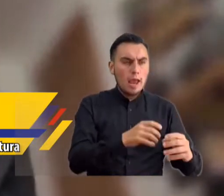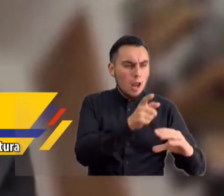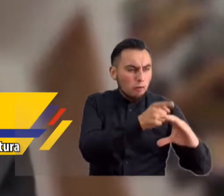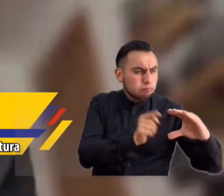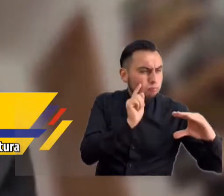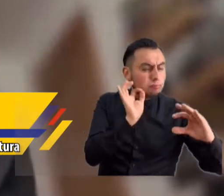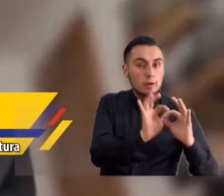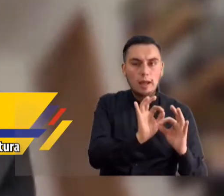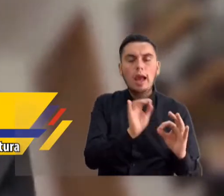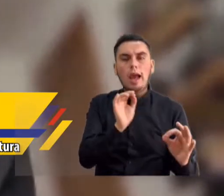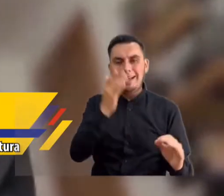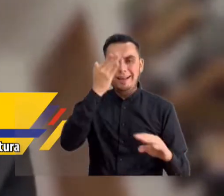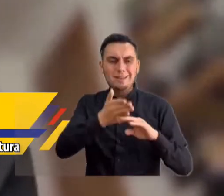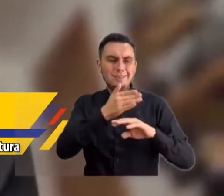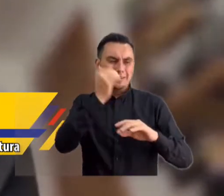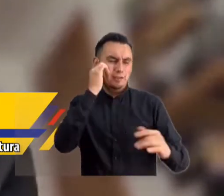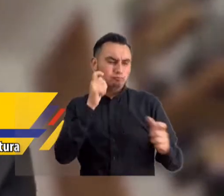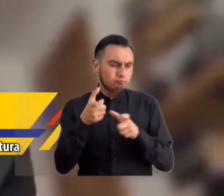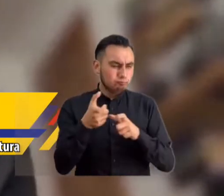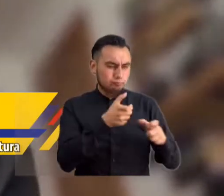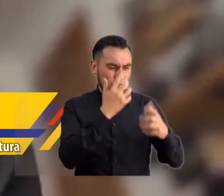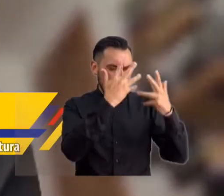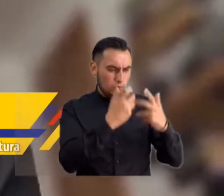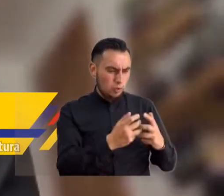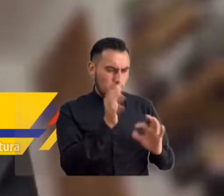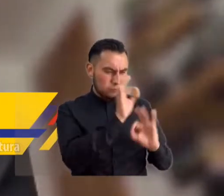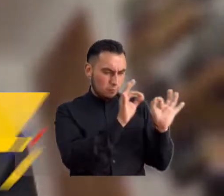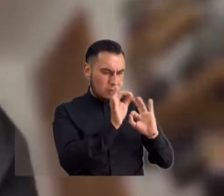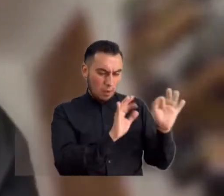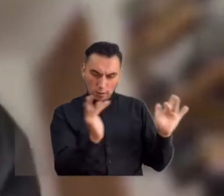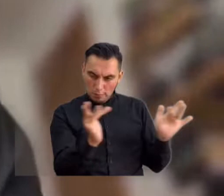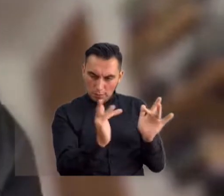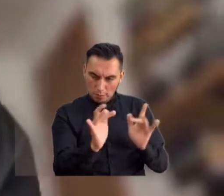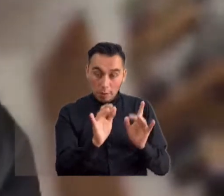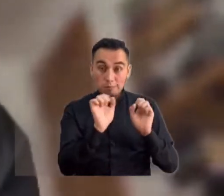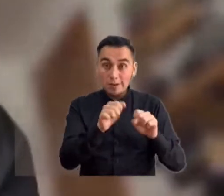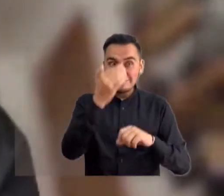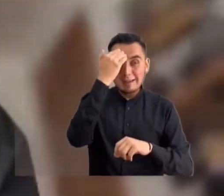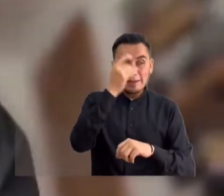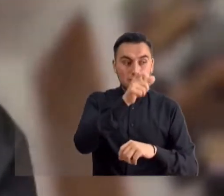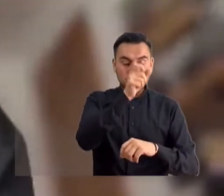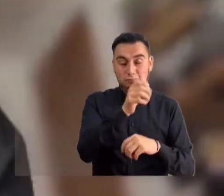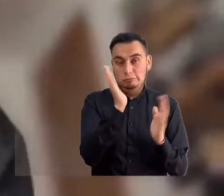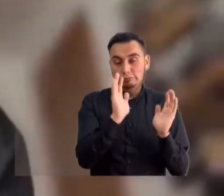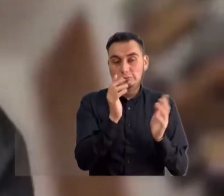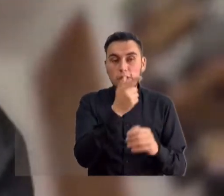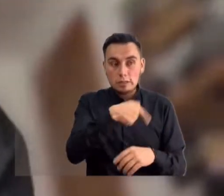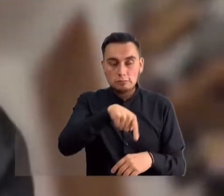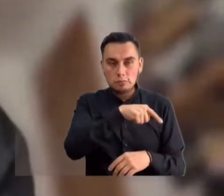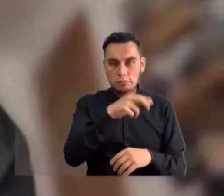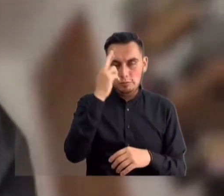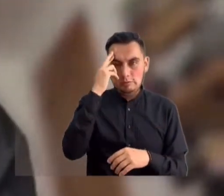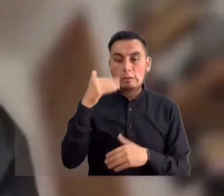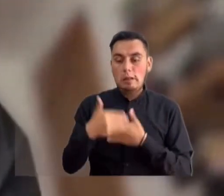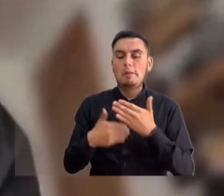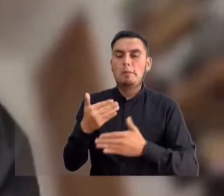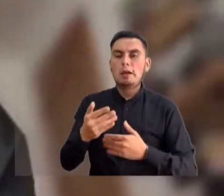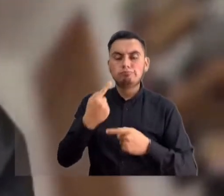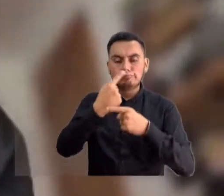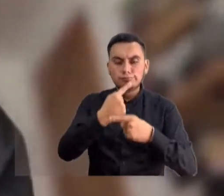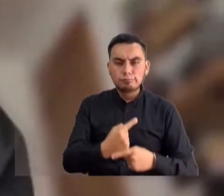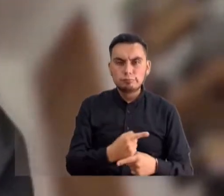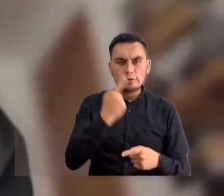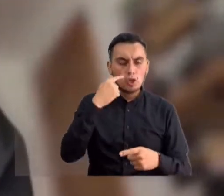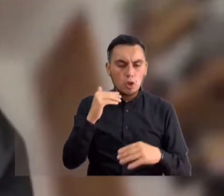Contraloría se hicieron con muy buen criterio, con muy buen tino del Contralor General, por supuesto, y los